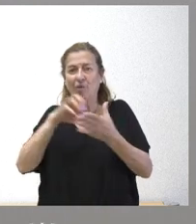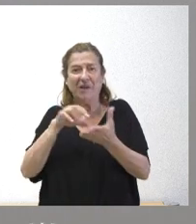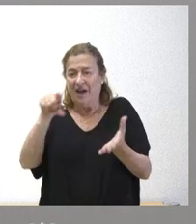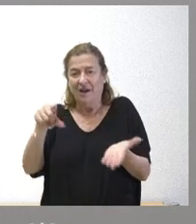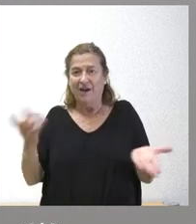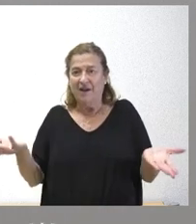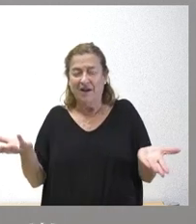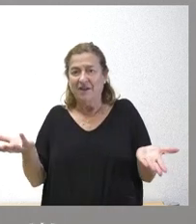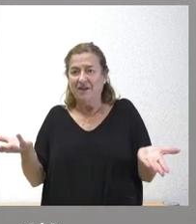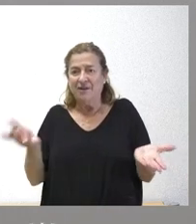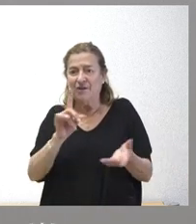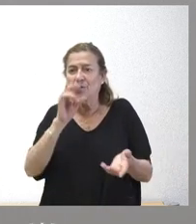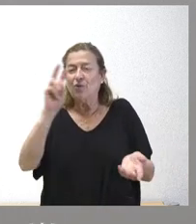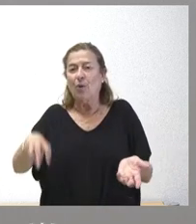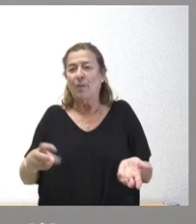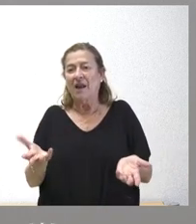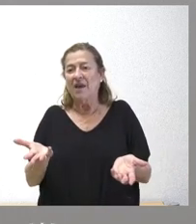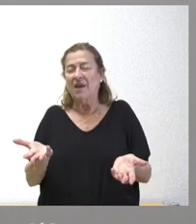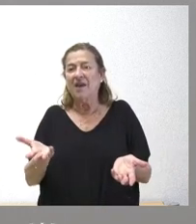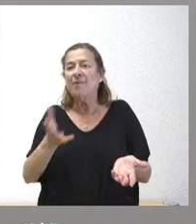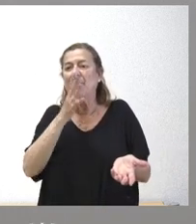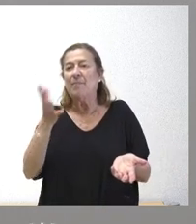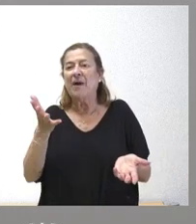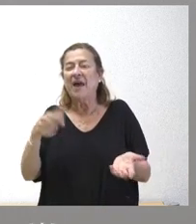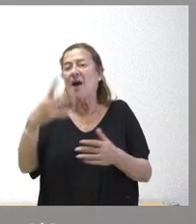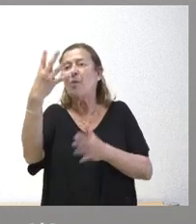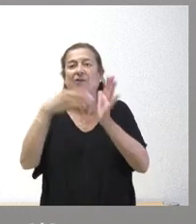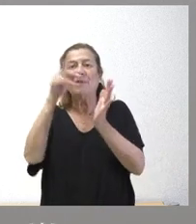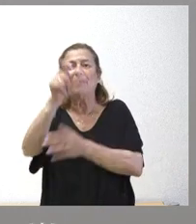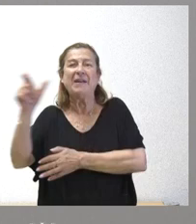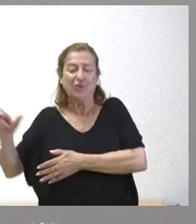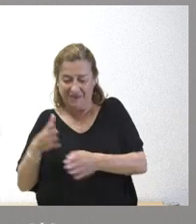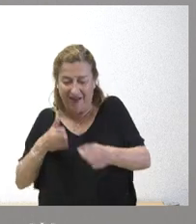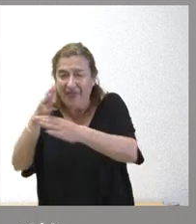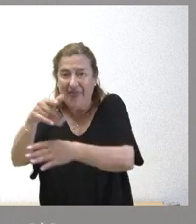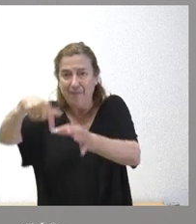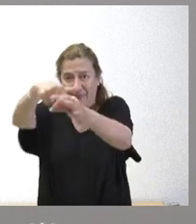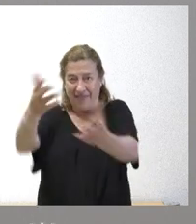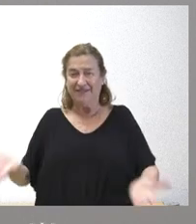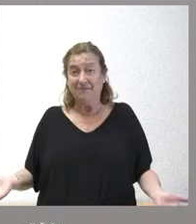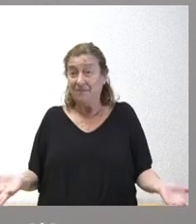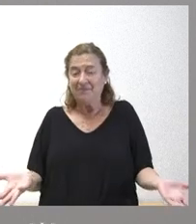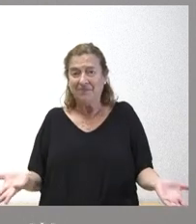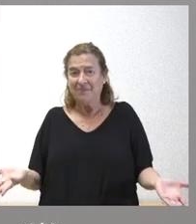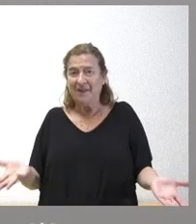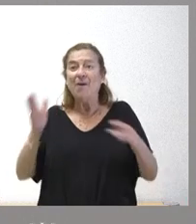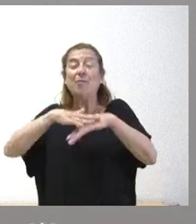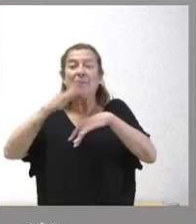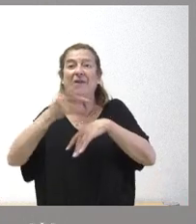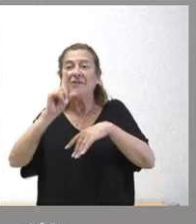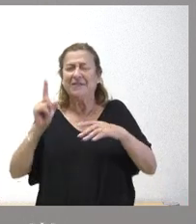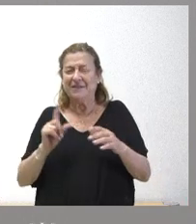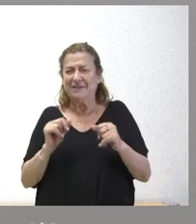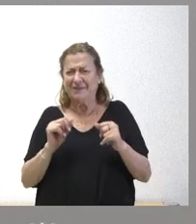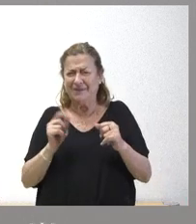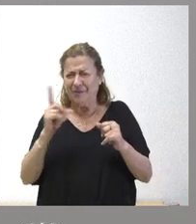servir para que estas 4.000 personas accedan a esas plazas porque no es cuestión de lo que se